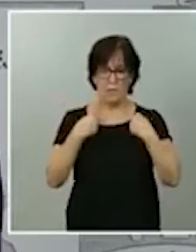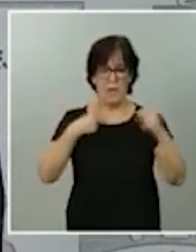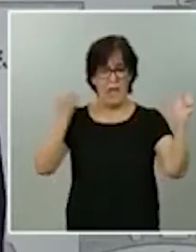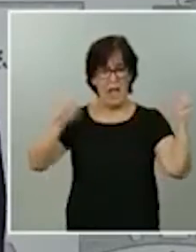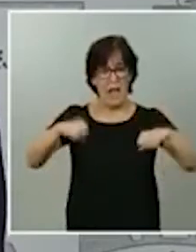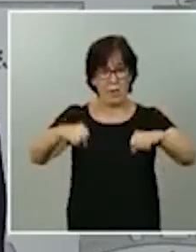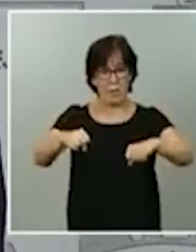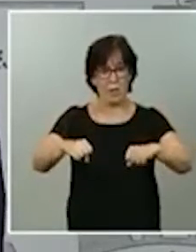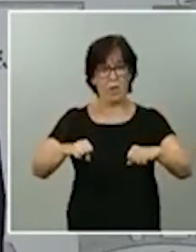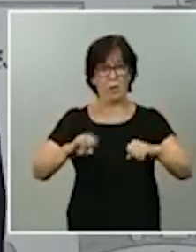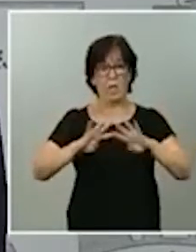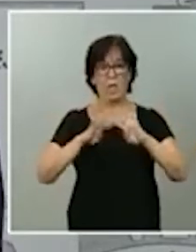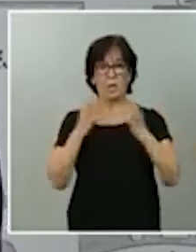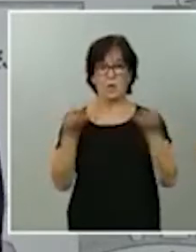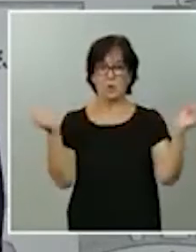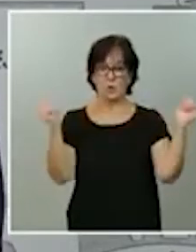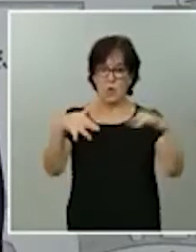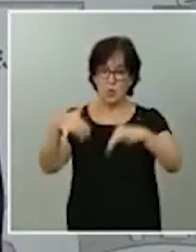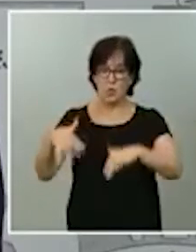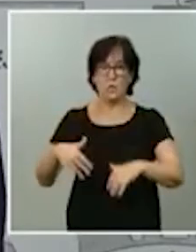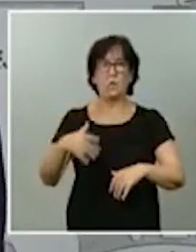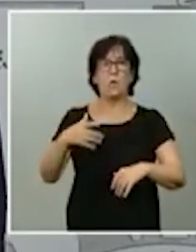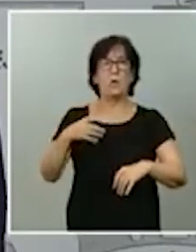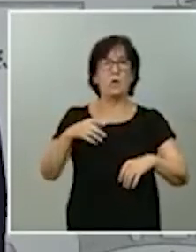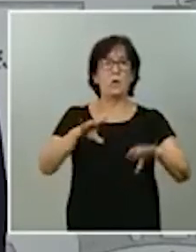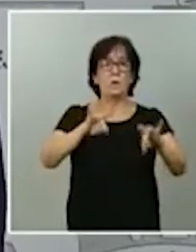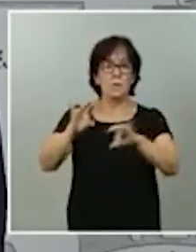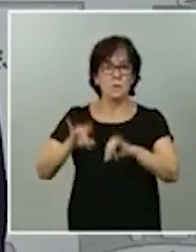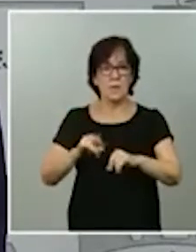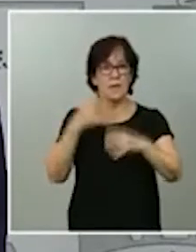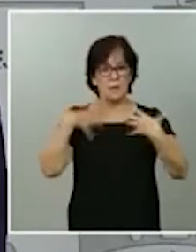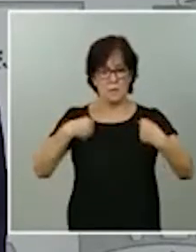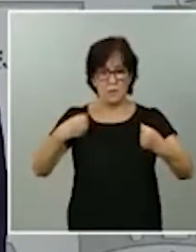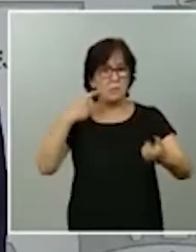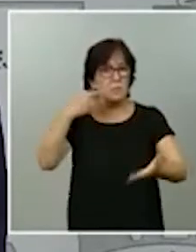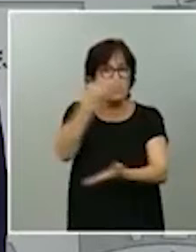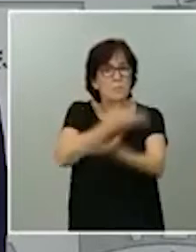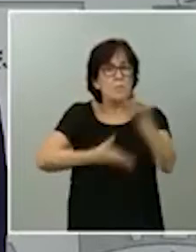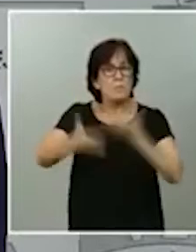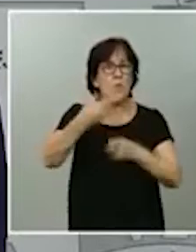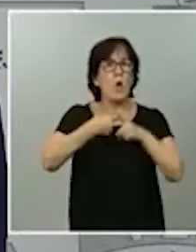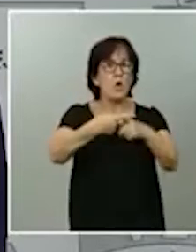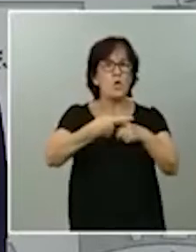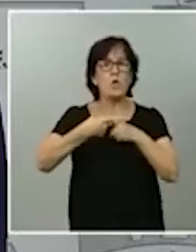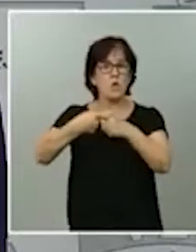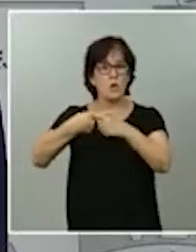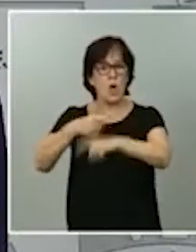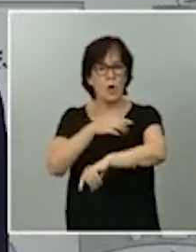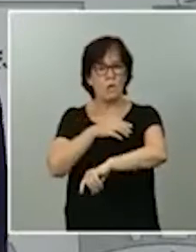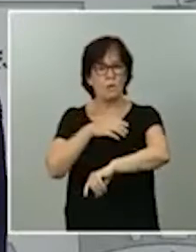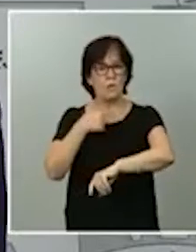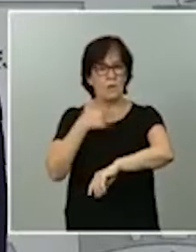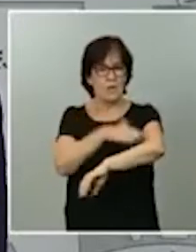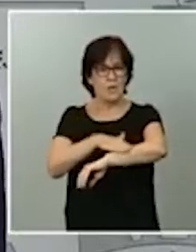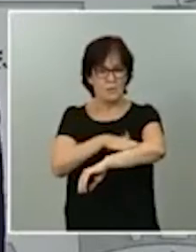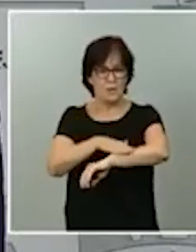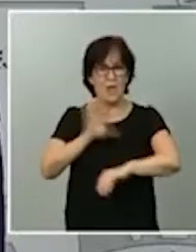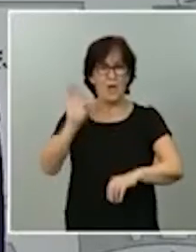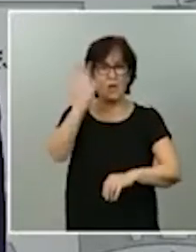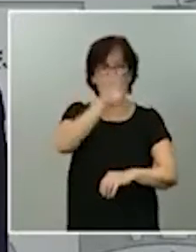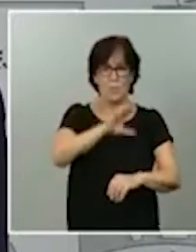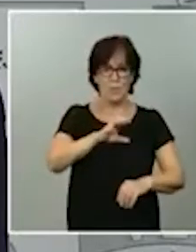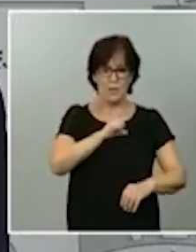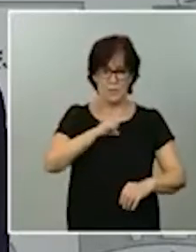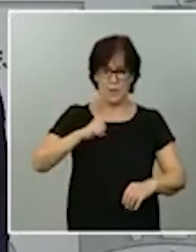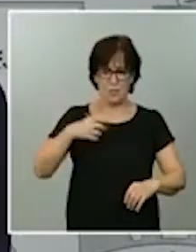el Consejo Interterritorial de Sanidad, hemos reforzado la cooperación y la co-gobernanza entre el Ministerio de Sanidad y las comunidades autónomas. Es lo que nos pedían las